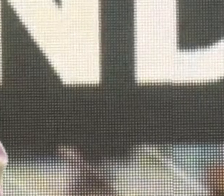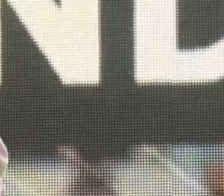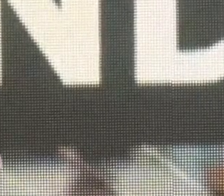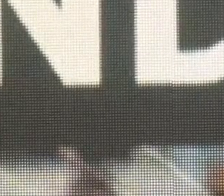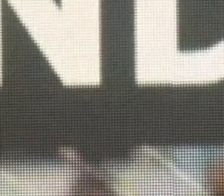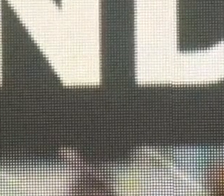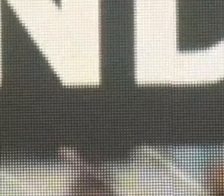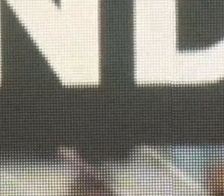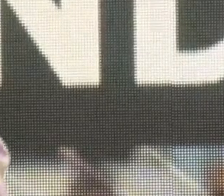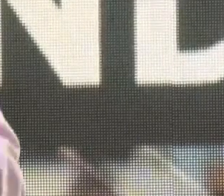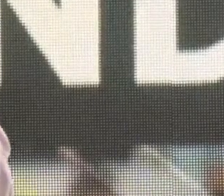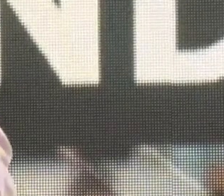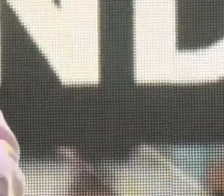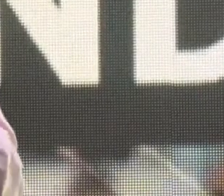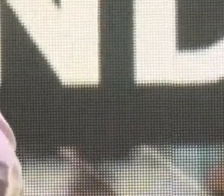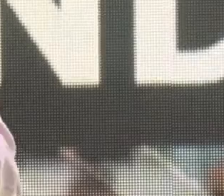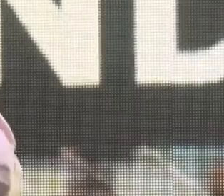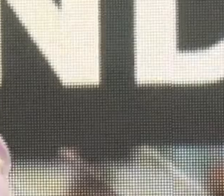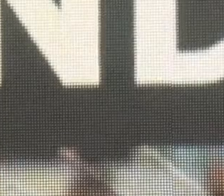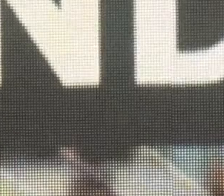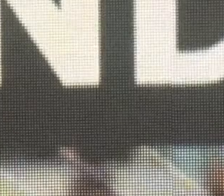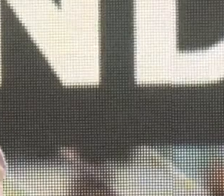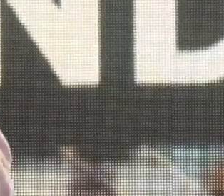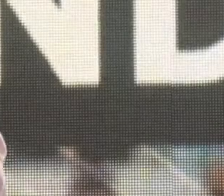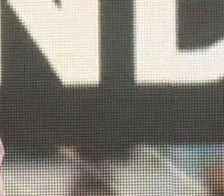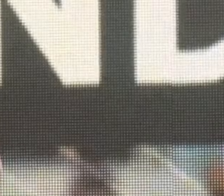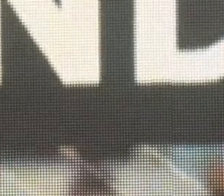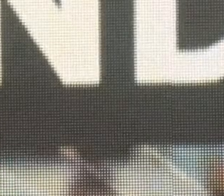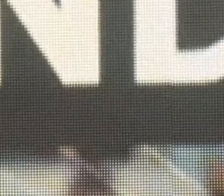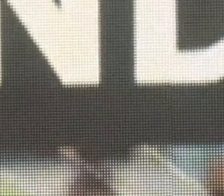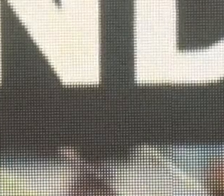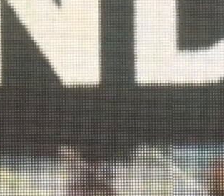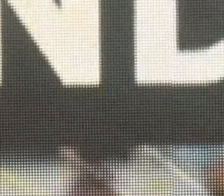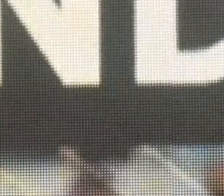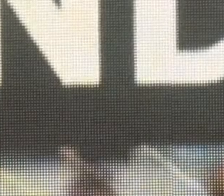innumerables rankings de la revista Apertura, de reputación.